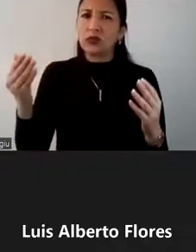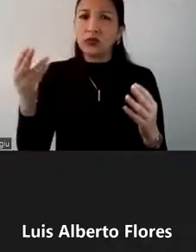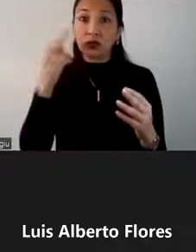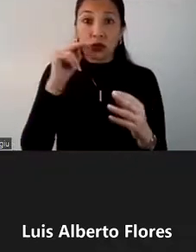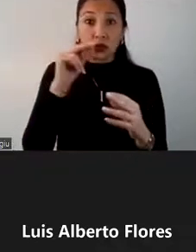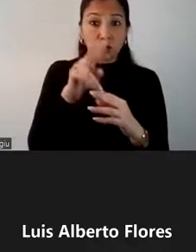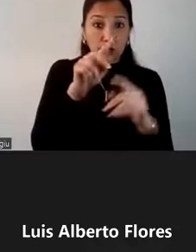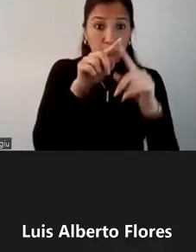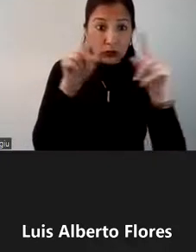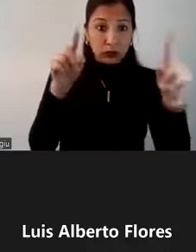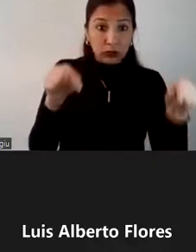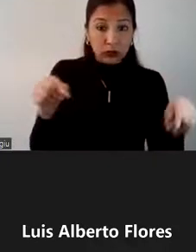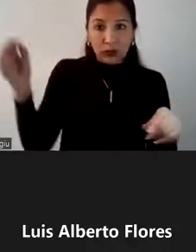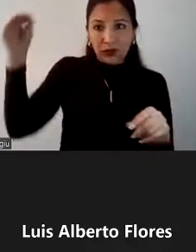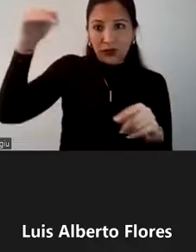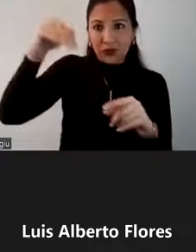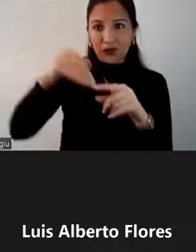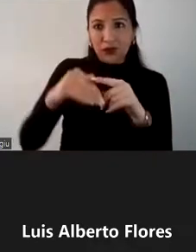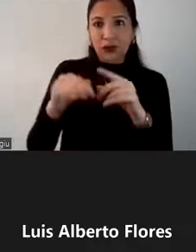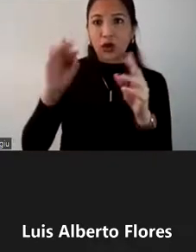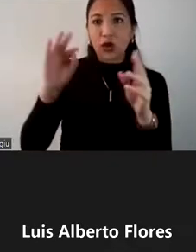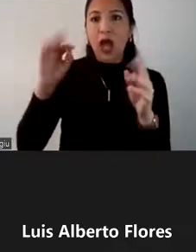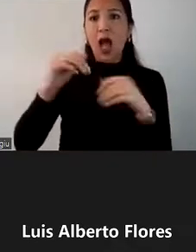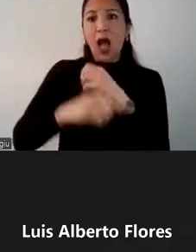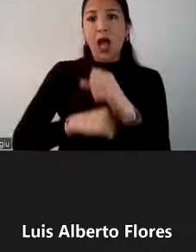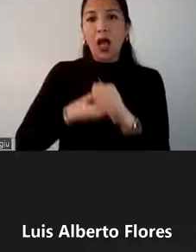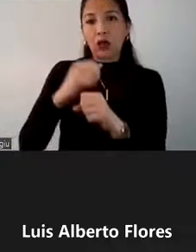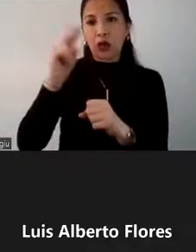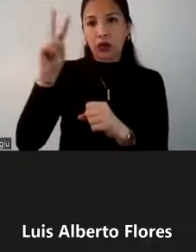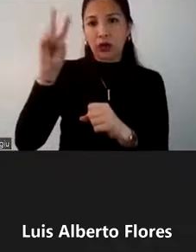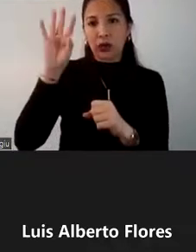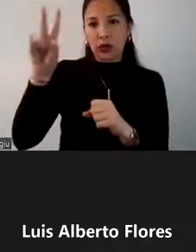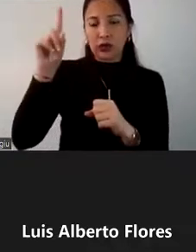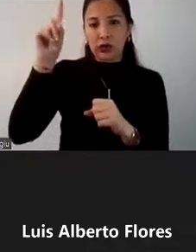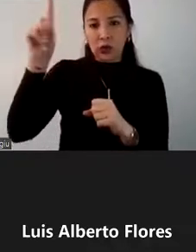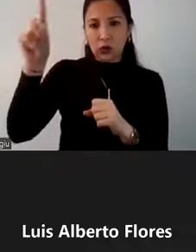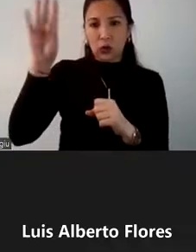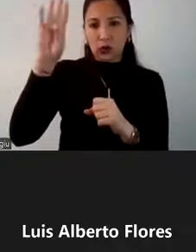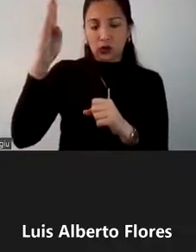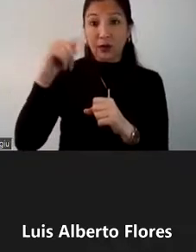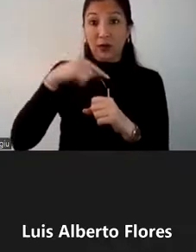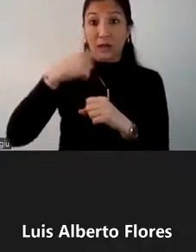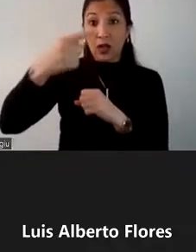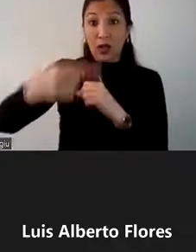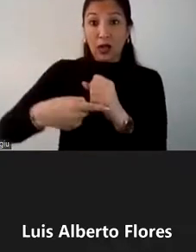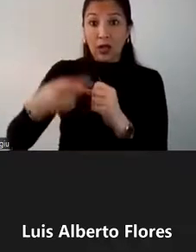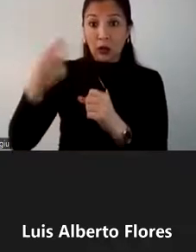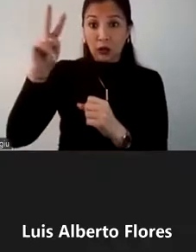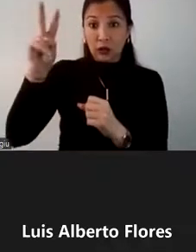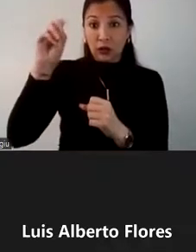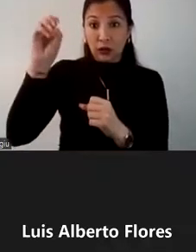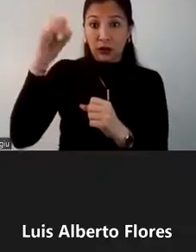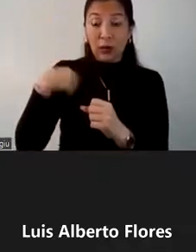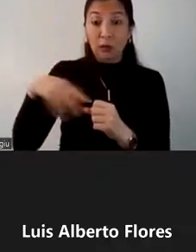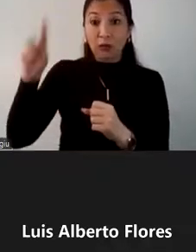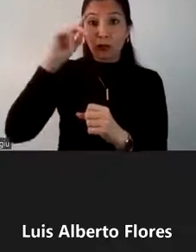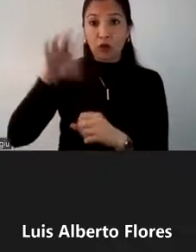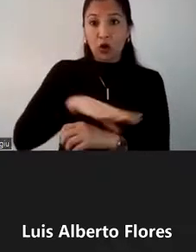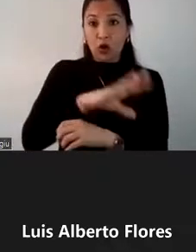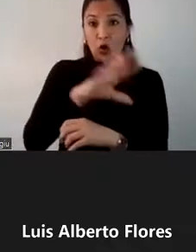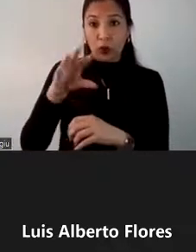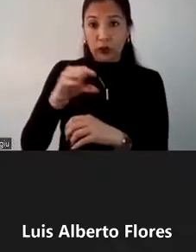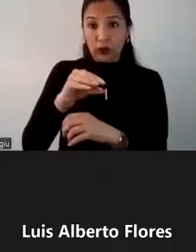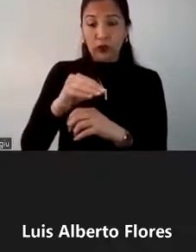notar también para el año 2019. Y en el año ya 2020, a causa de lo que todos conocemos, fue la